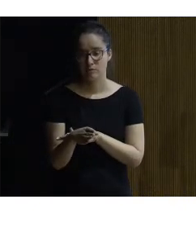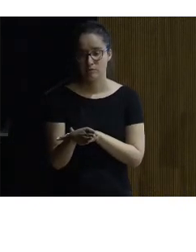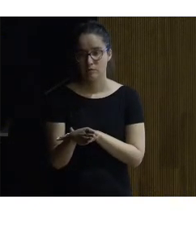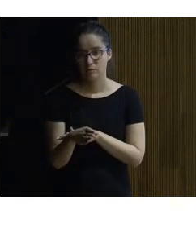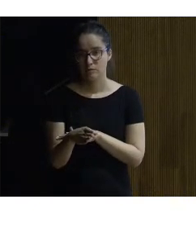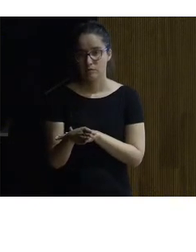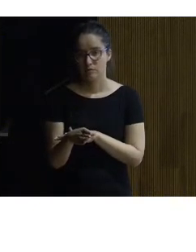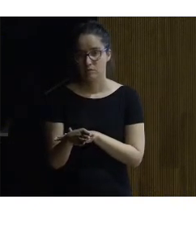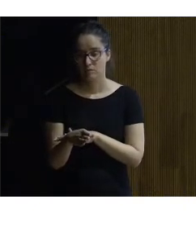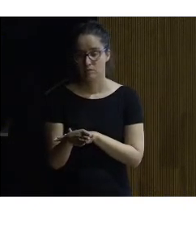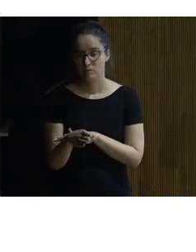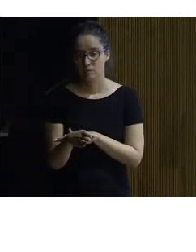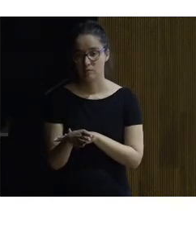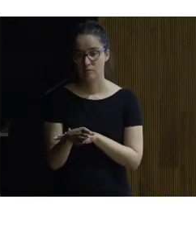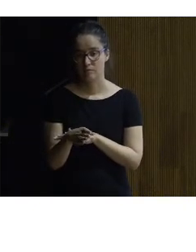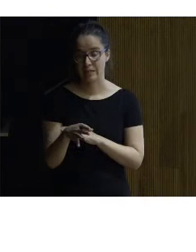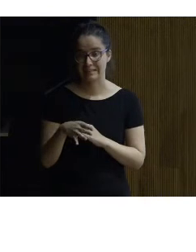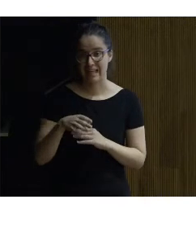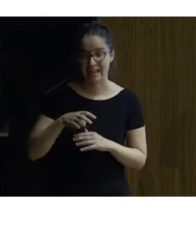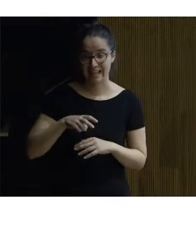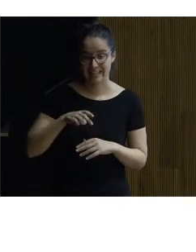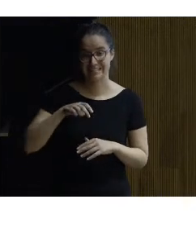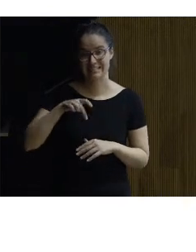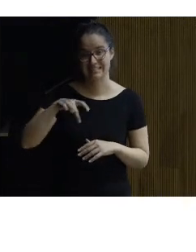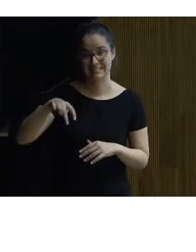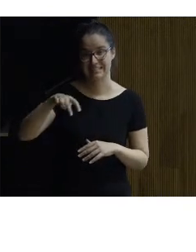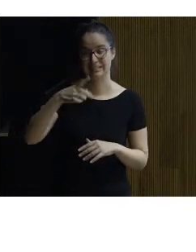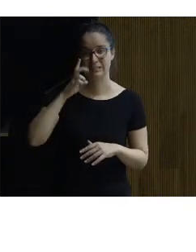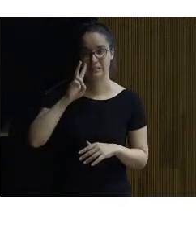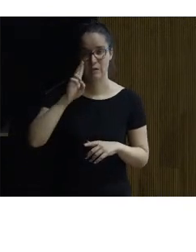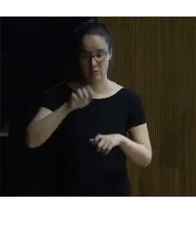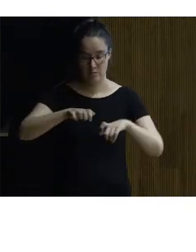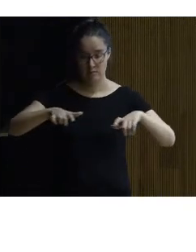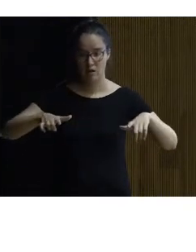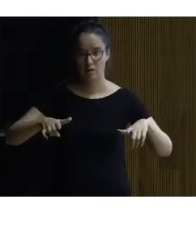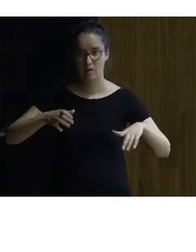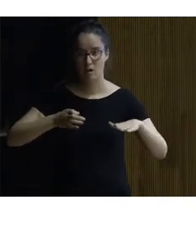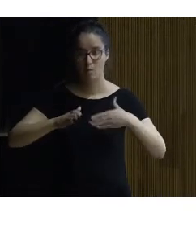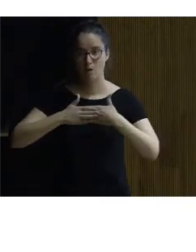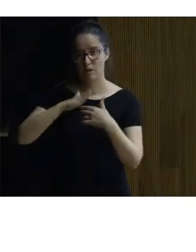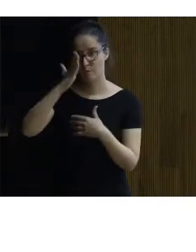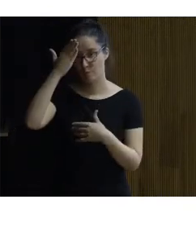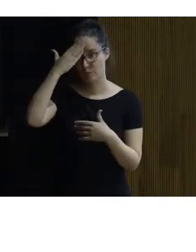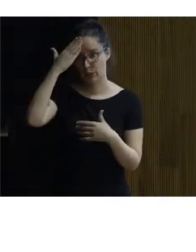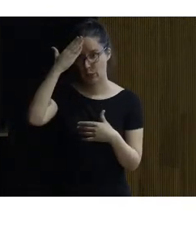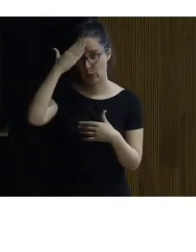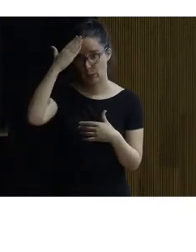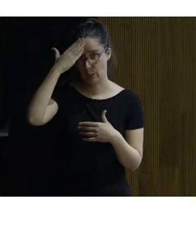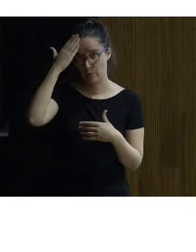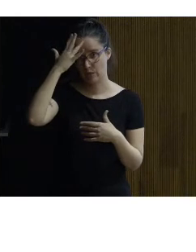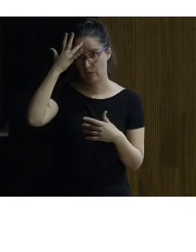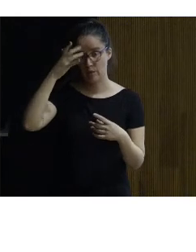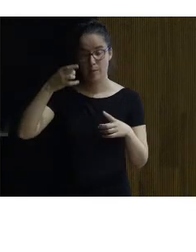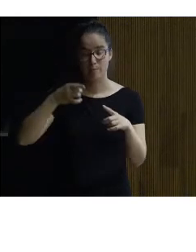era por estas escalinatas las ven aquí en planta que subíamos a la puerta principal bueno pues para